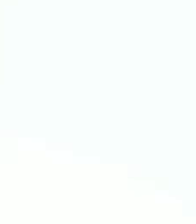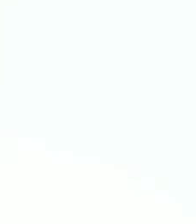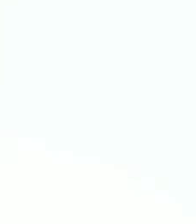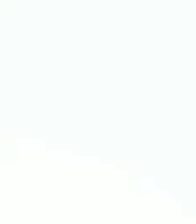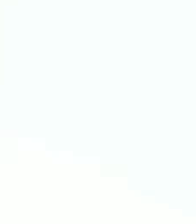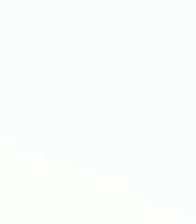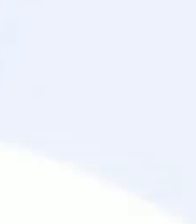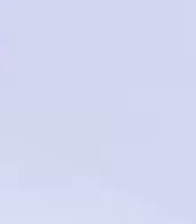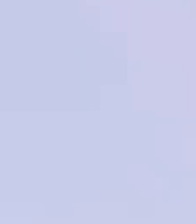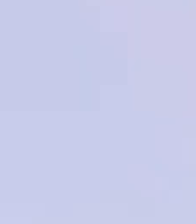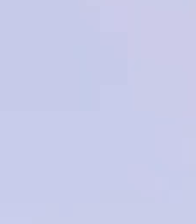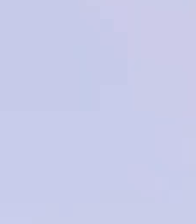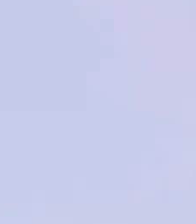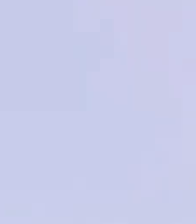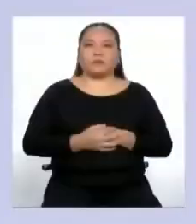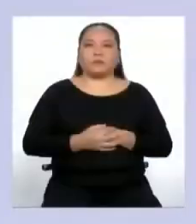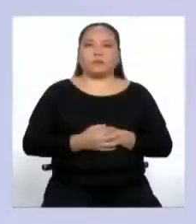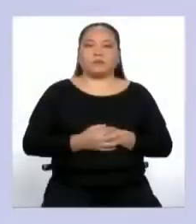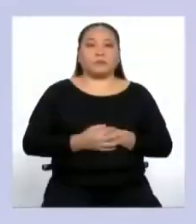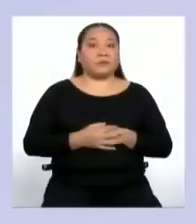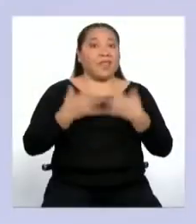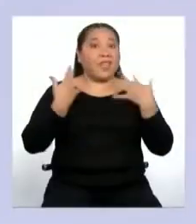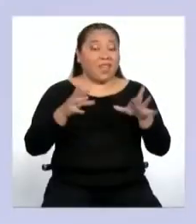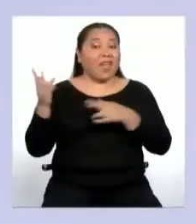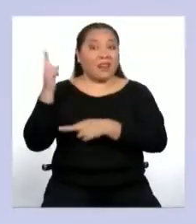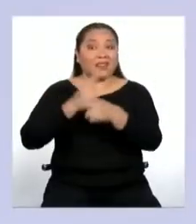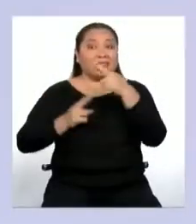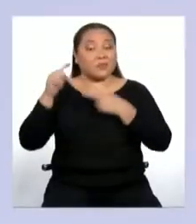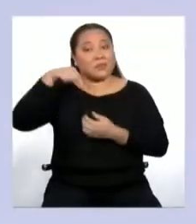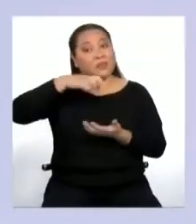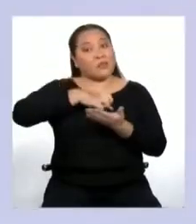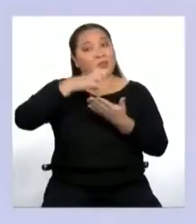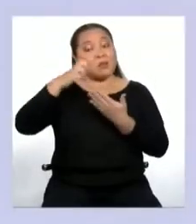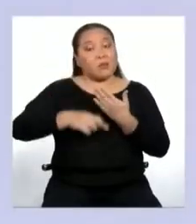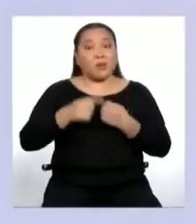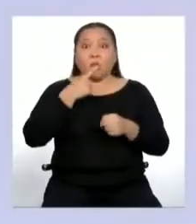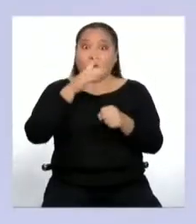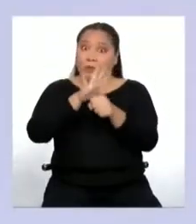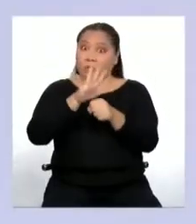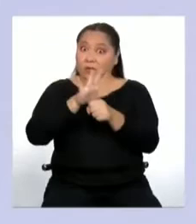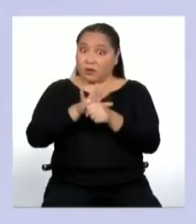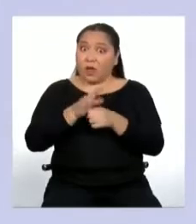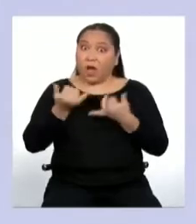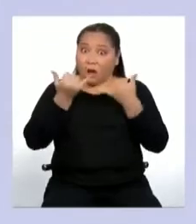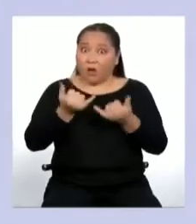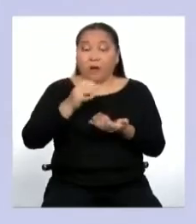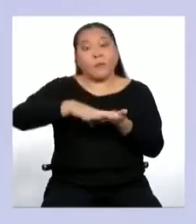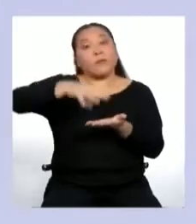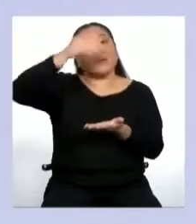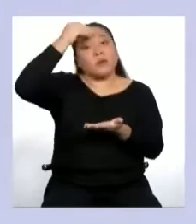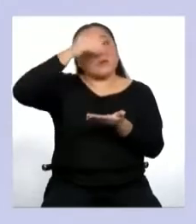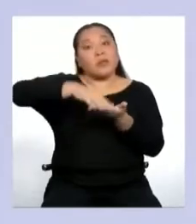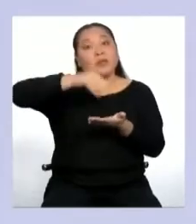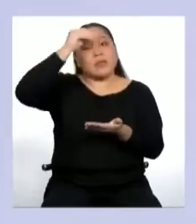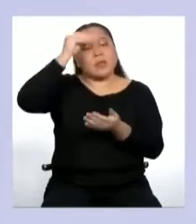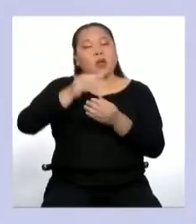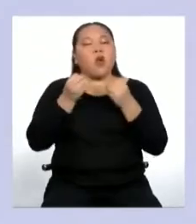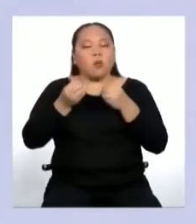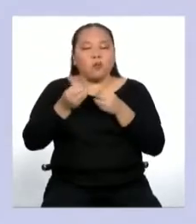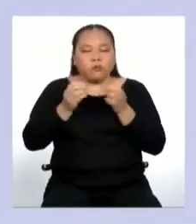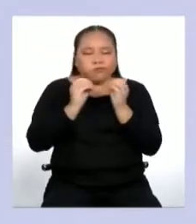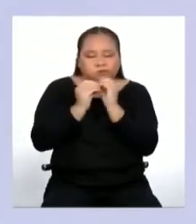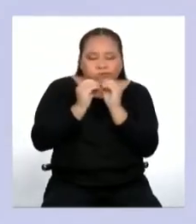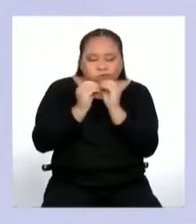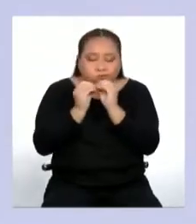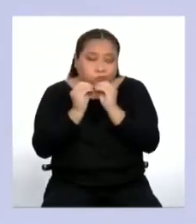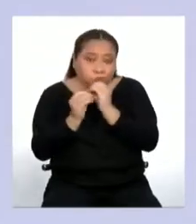¡Gracias! Ya estamos de vuelta en el programa y como lo prometido es deuda, vamos a aprender un poco más acerca de la adecuación de